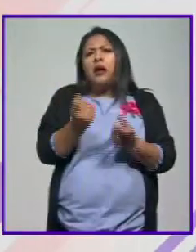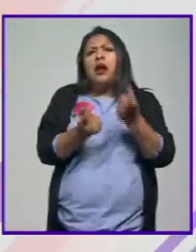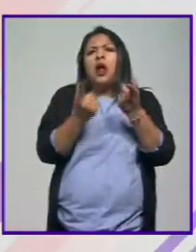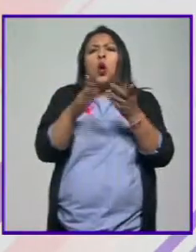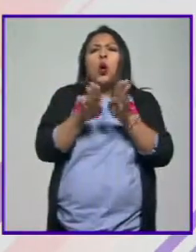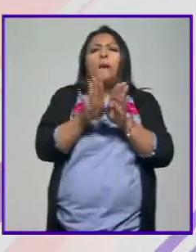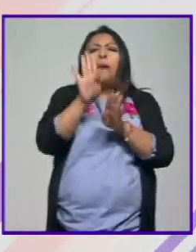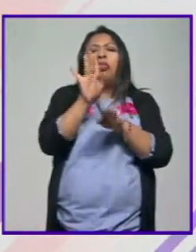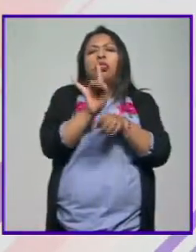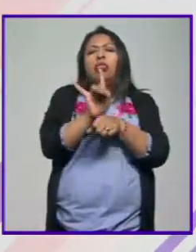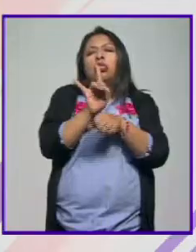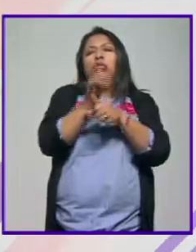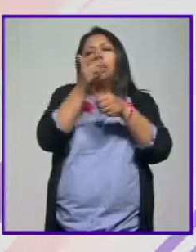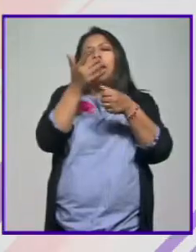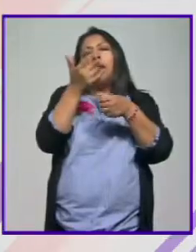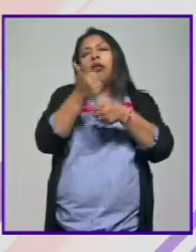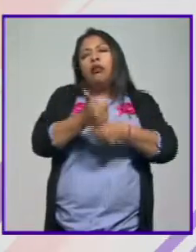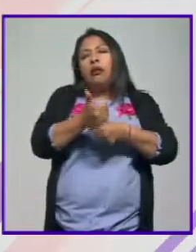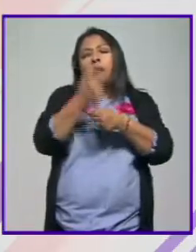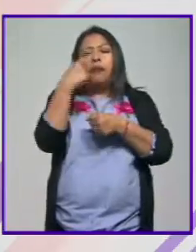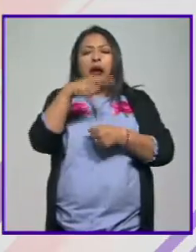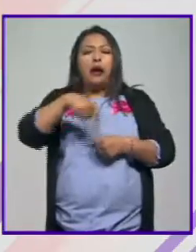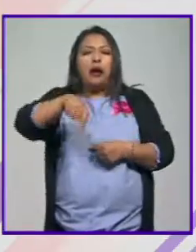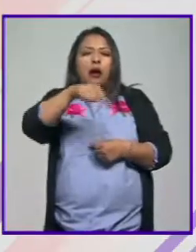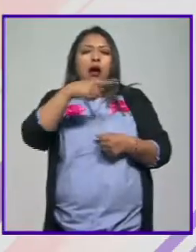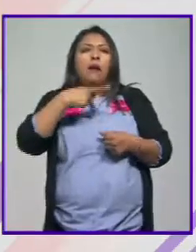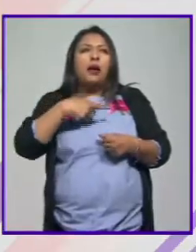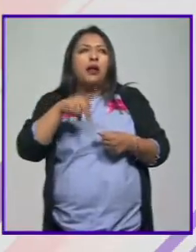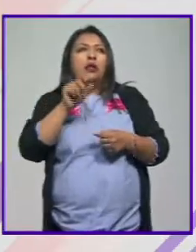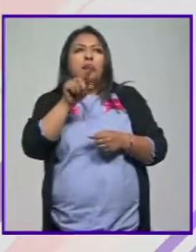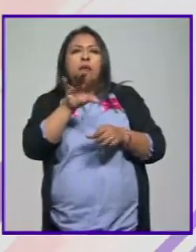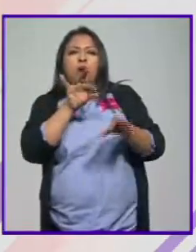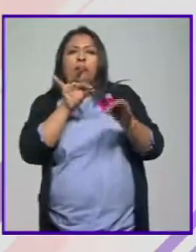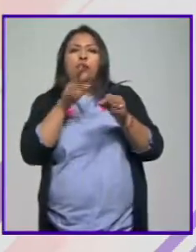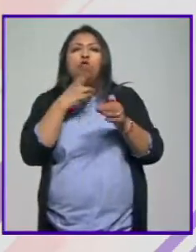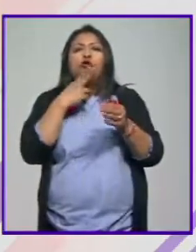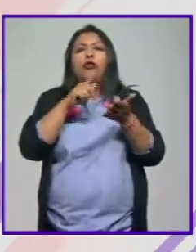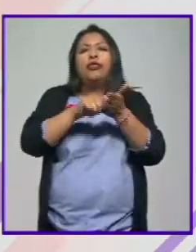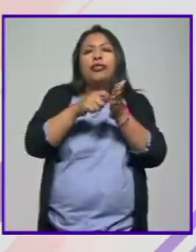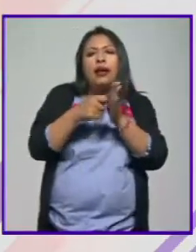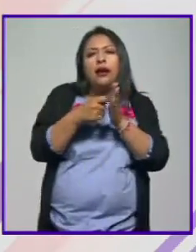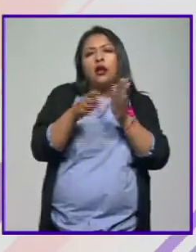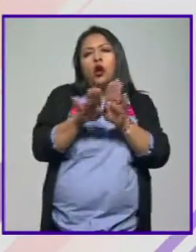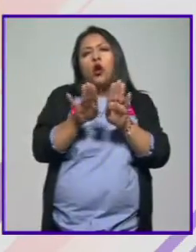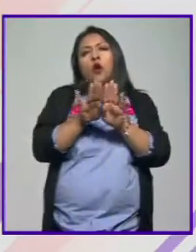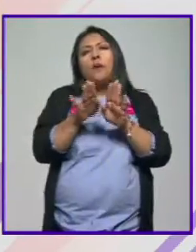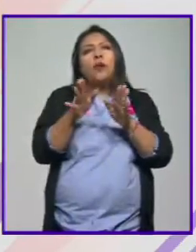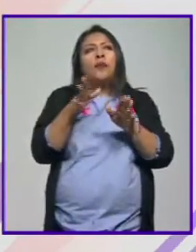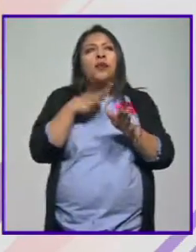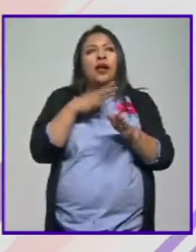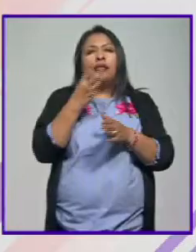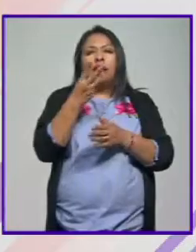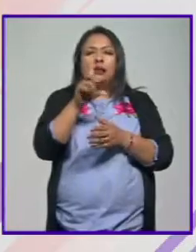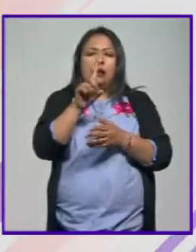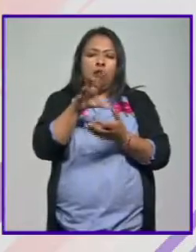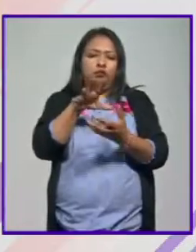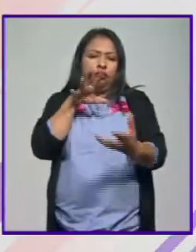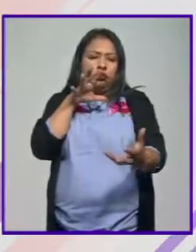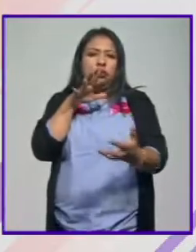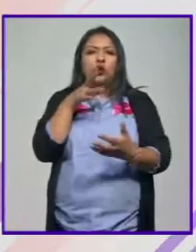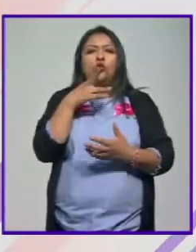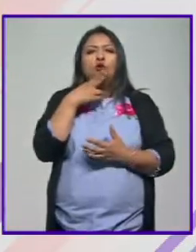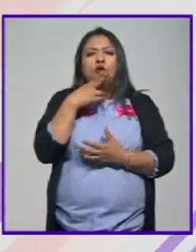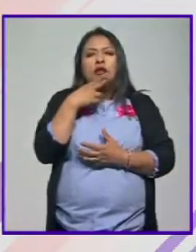dramatizaciones para darle al público con elementos técnicos como animaciones en 3D, como